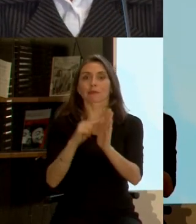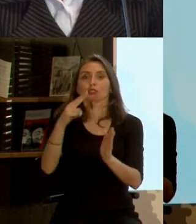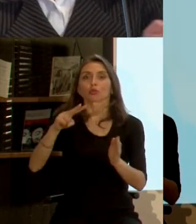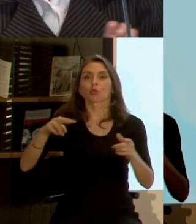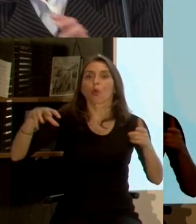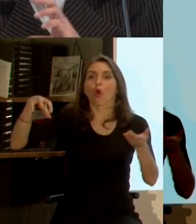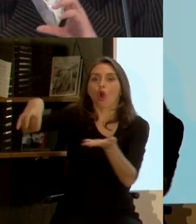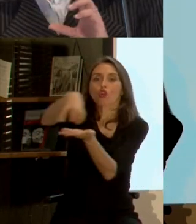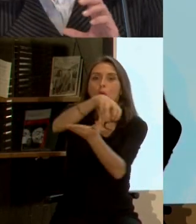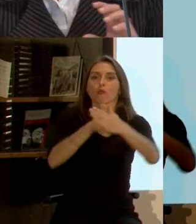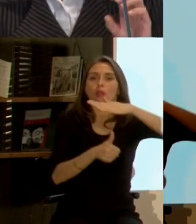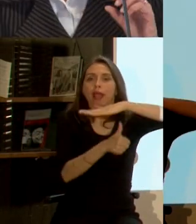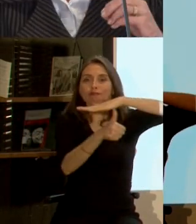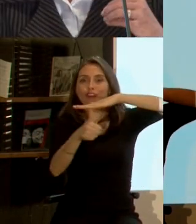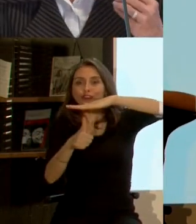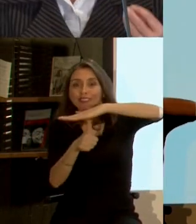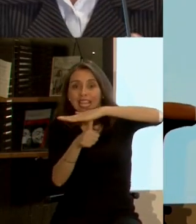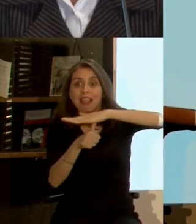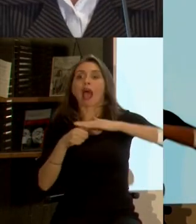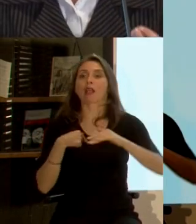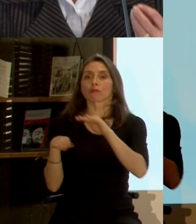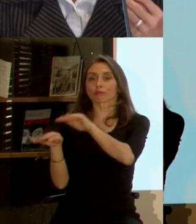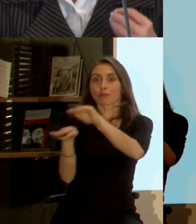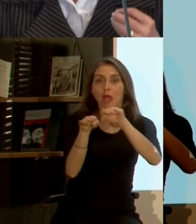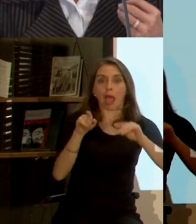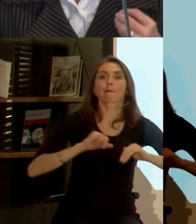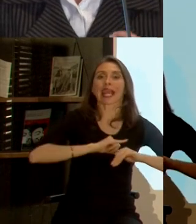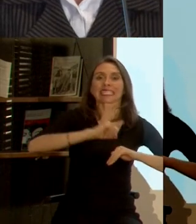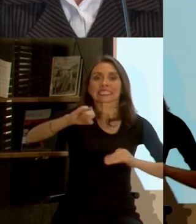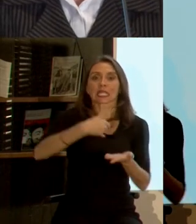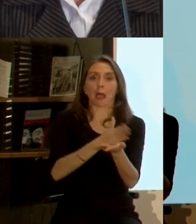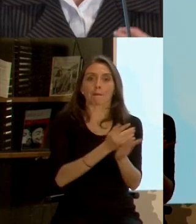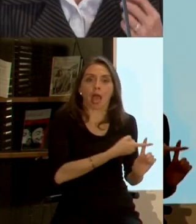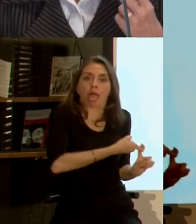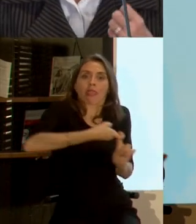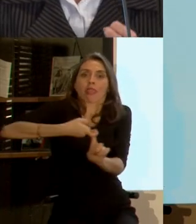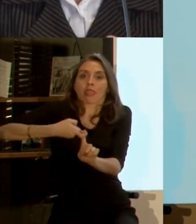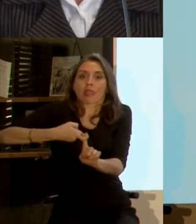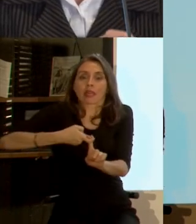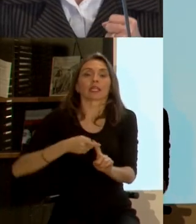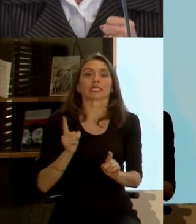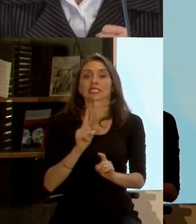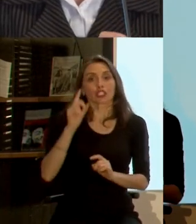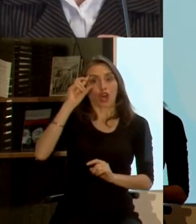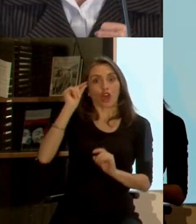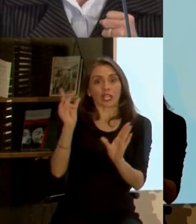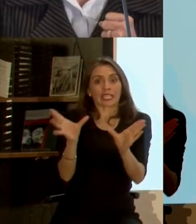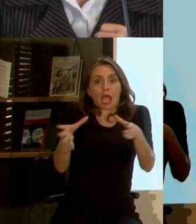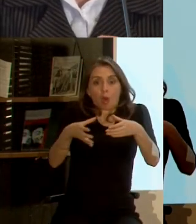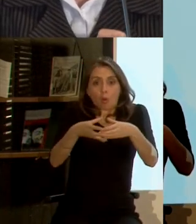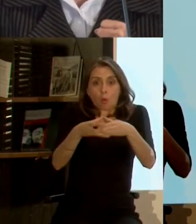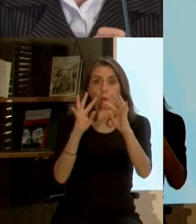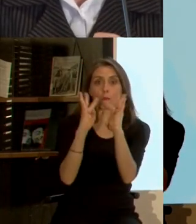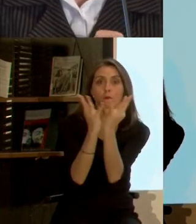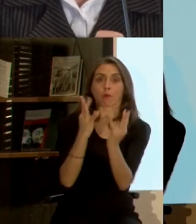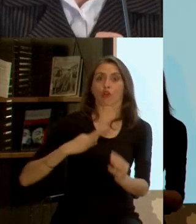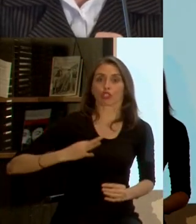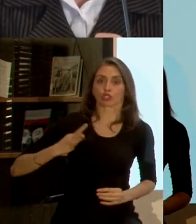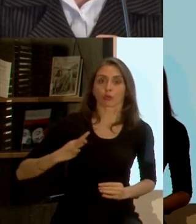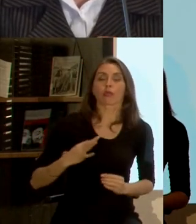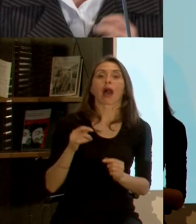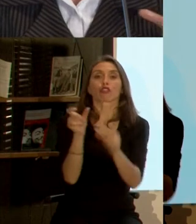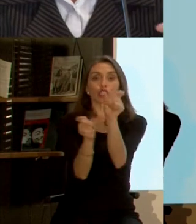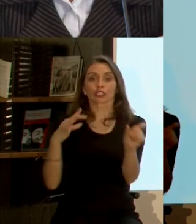comunas para seguir adelante entonces consideramos que si no íbamos creando un grupo de ciudadanos un sistema de